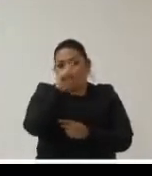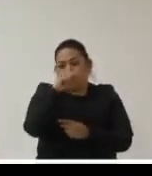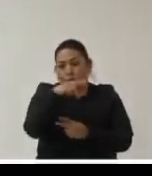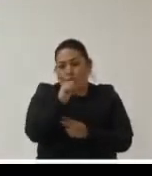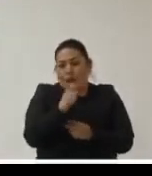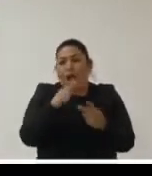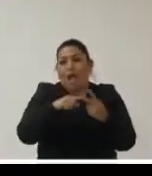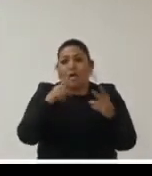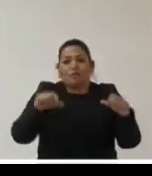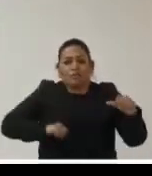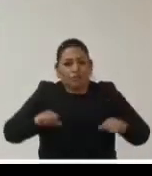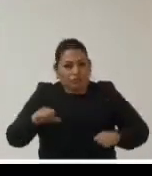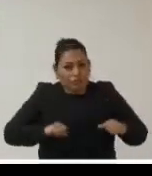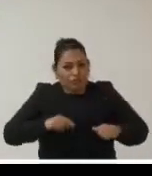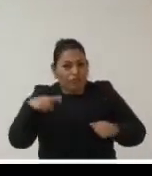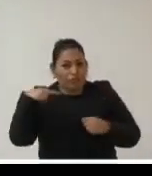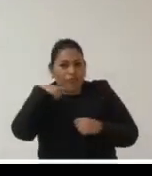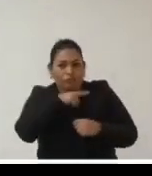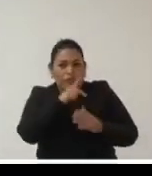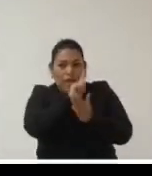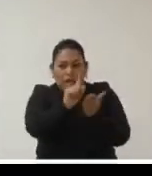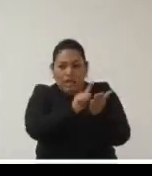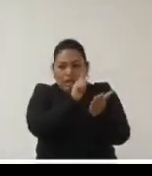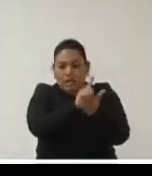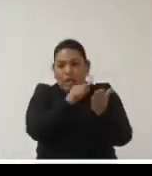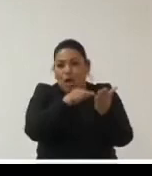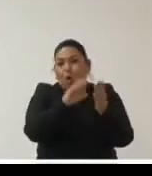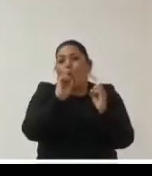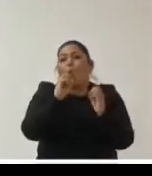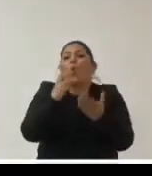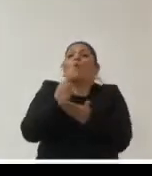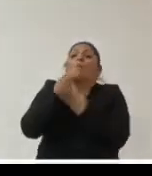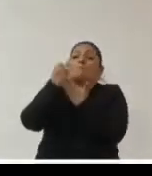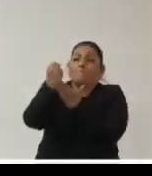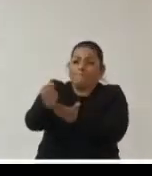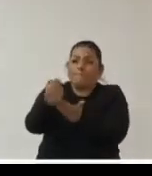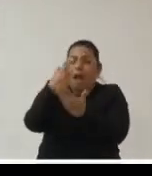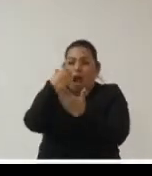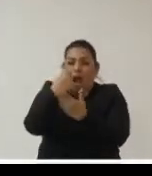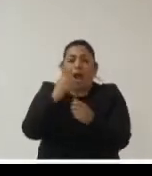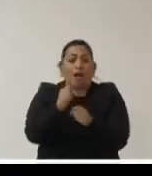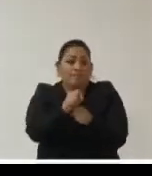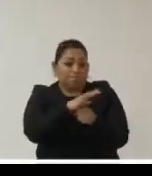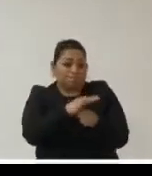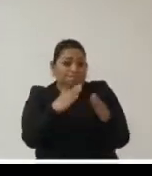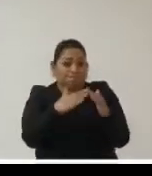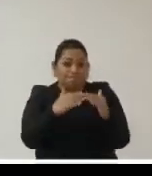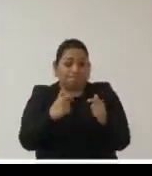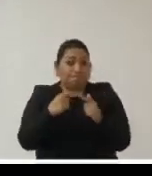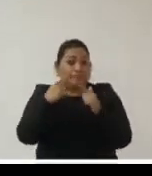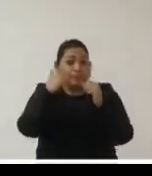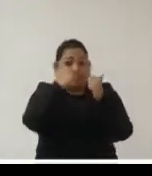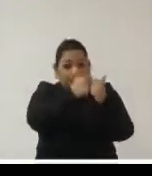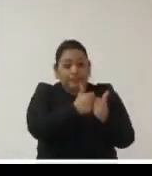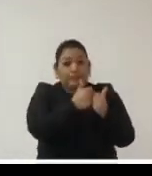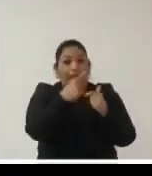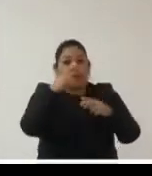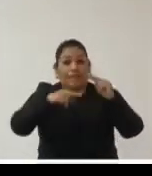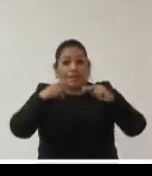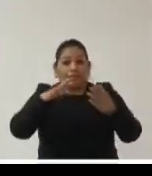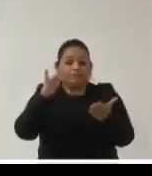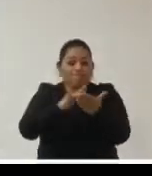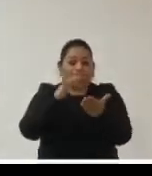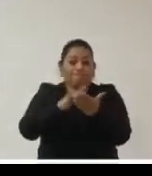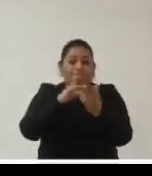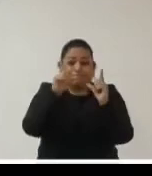emergencia ya sea en cuestión legislativa o ejecución de presupuestos para subsanar las deficiencias y alcanzar el nivel tecnológico